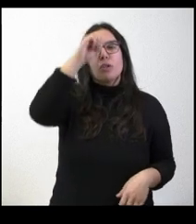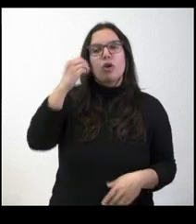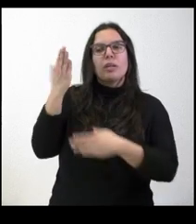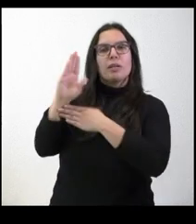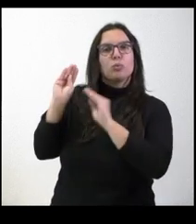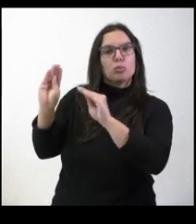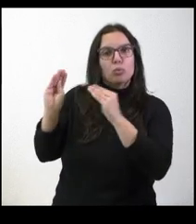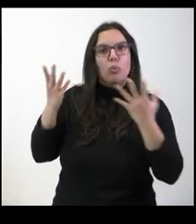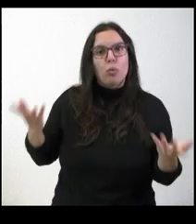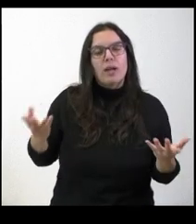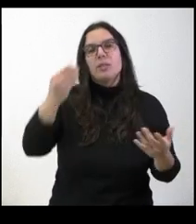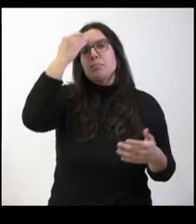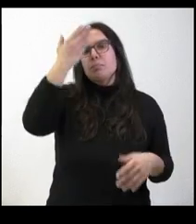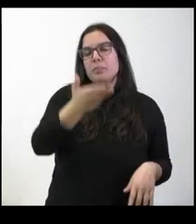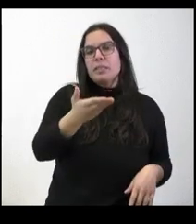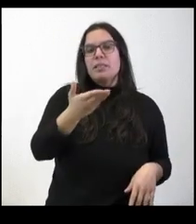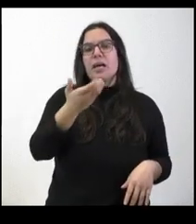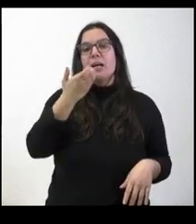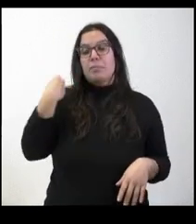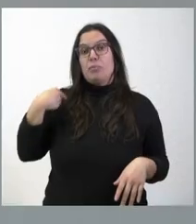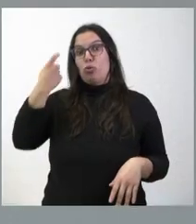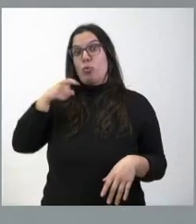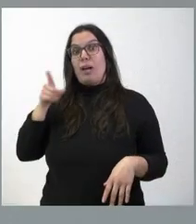creen que esto planteado por Tudanca puede salir adelante.